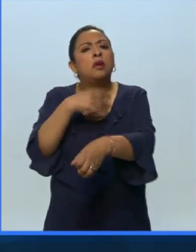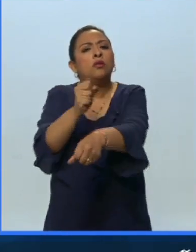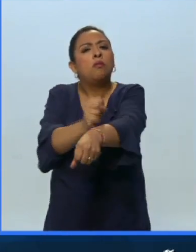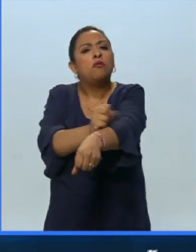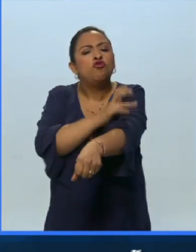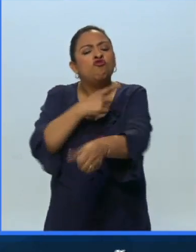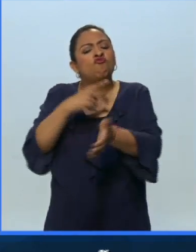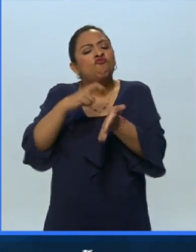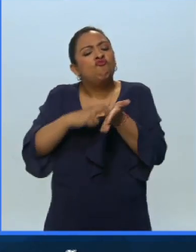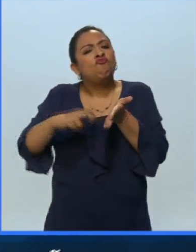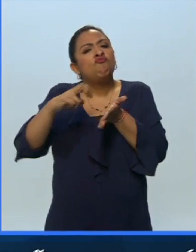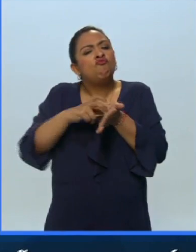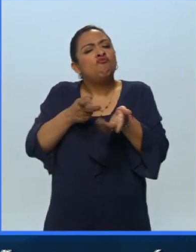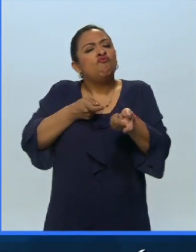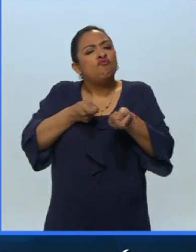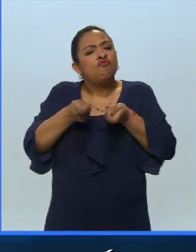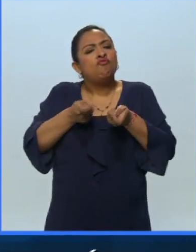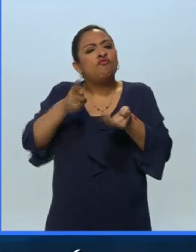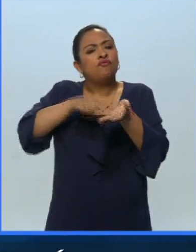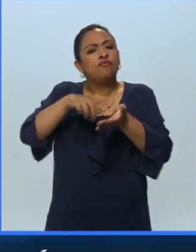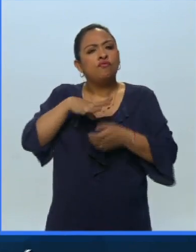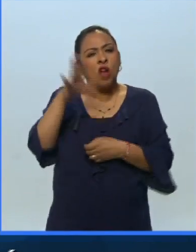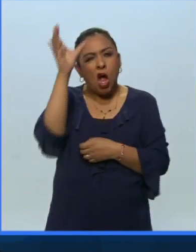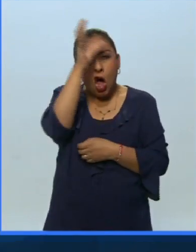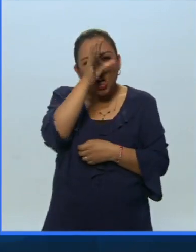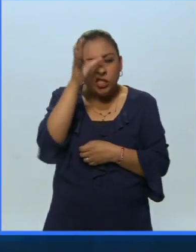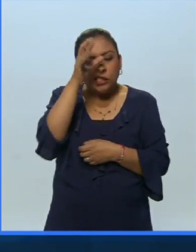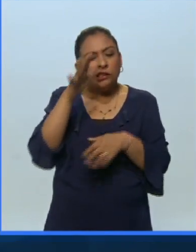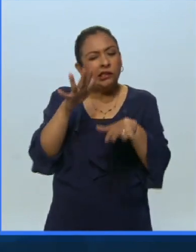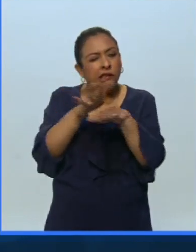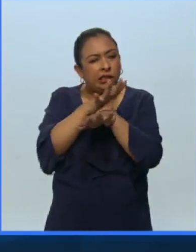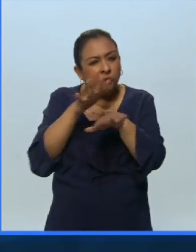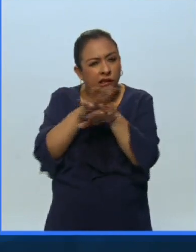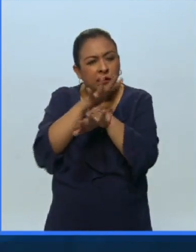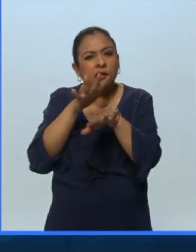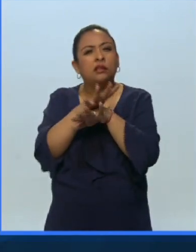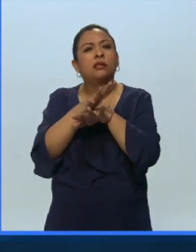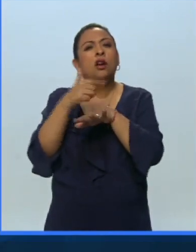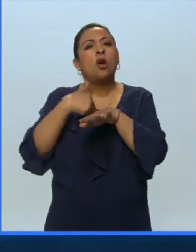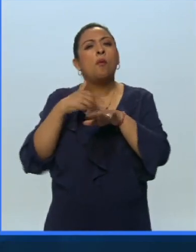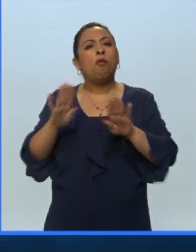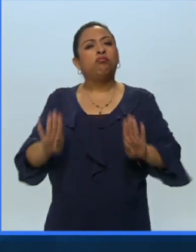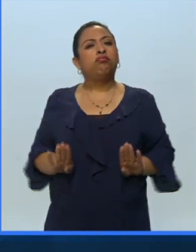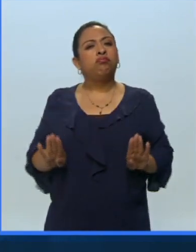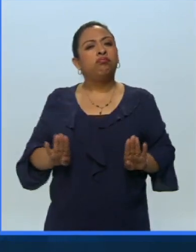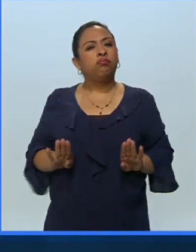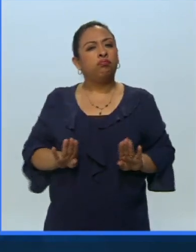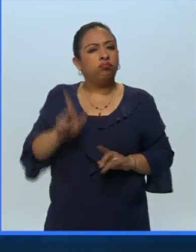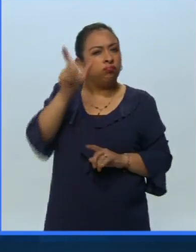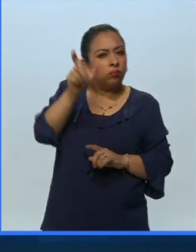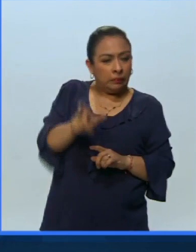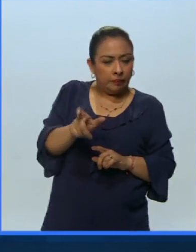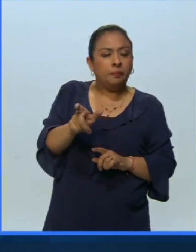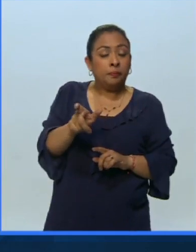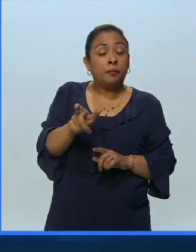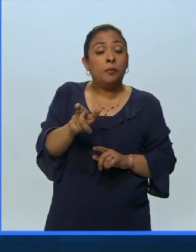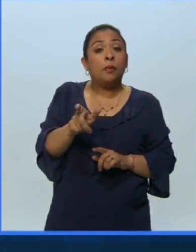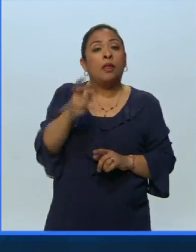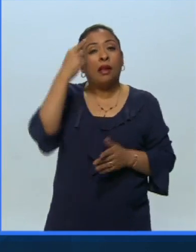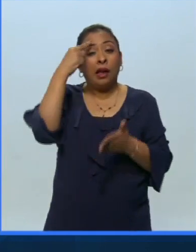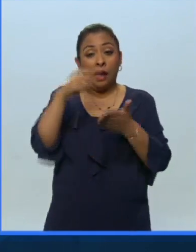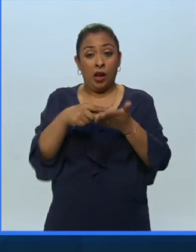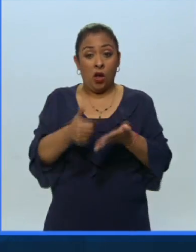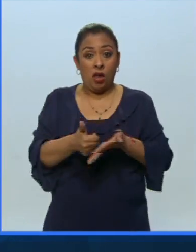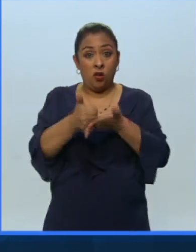sentimientos, adquirir una conciencia, modificar nuestra manera de ser. Creo que hacer teatro es